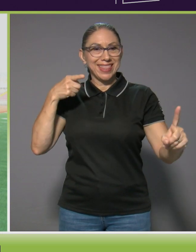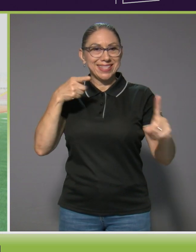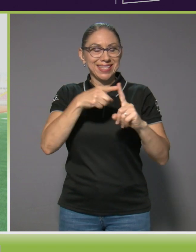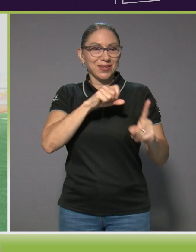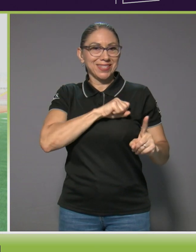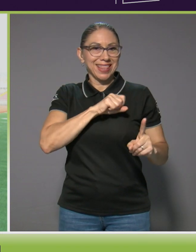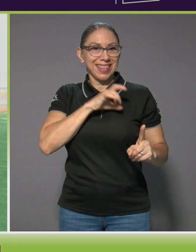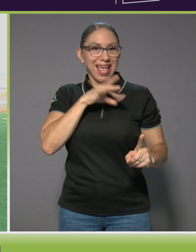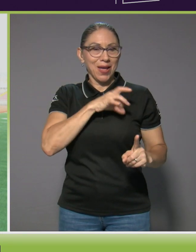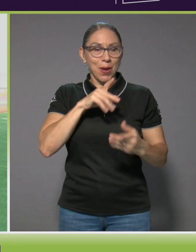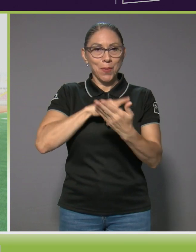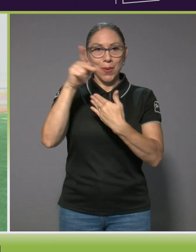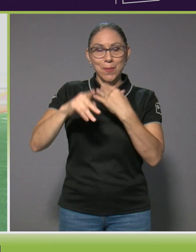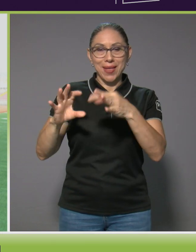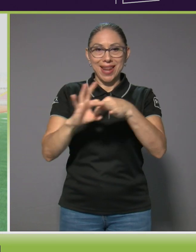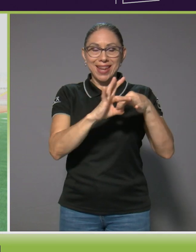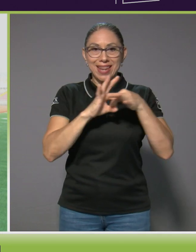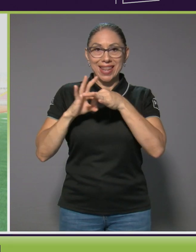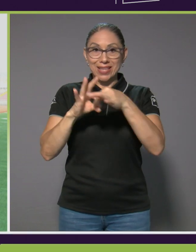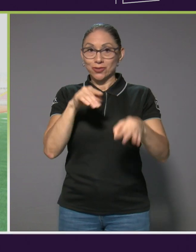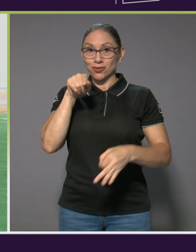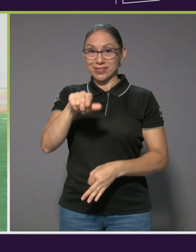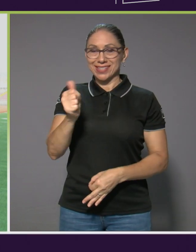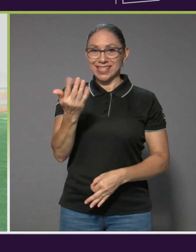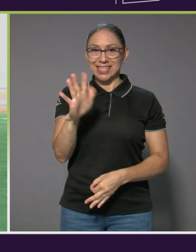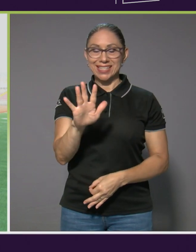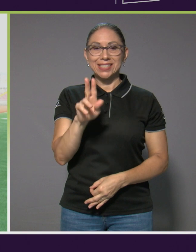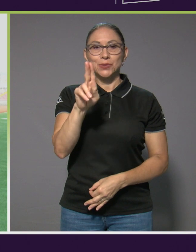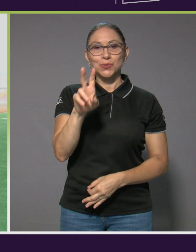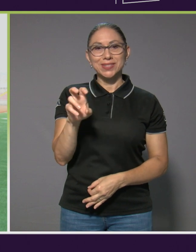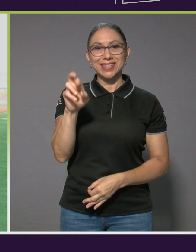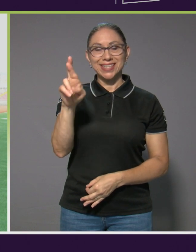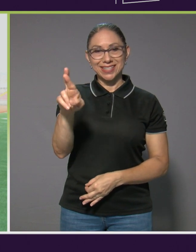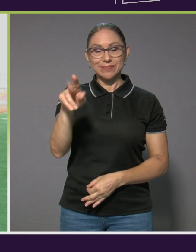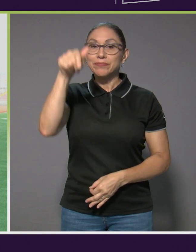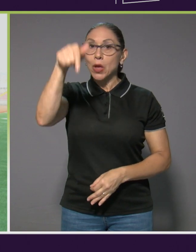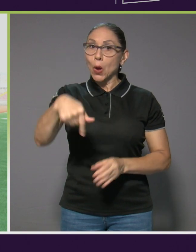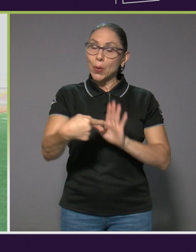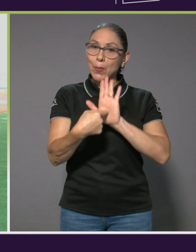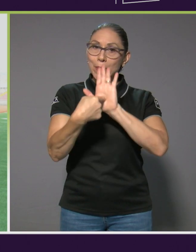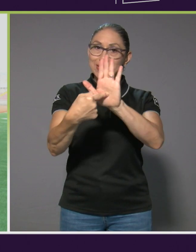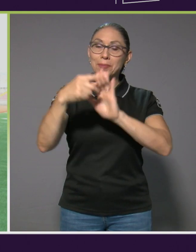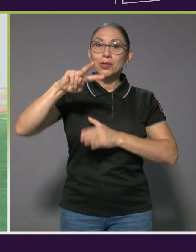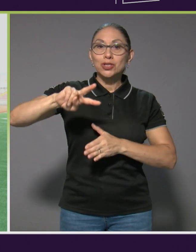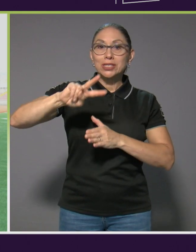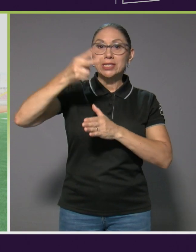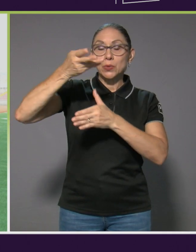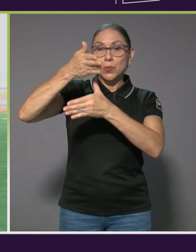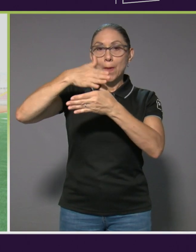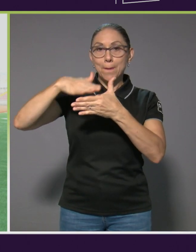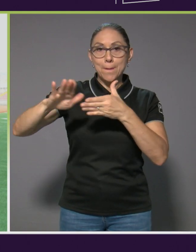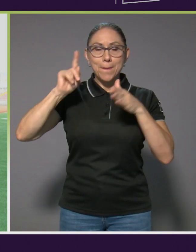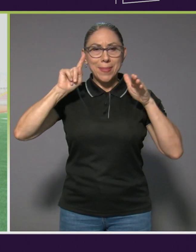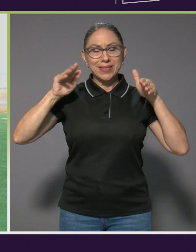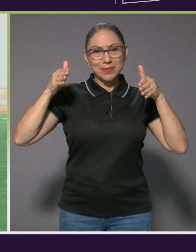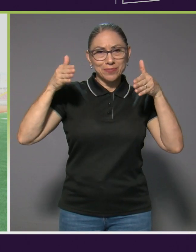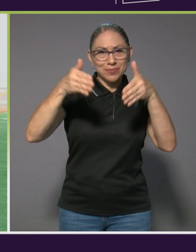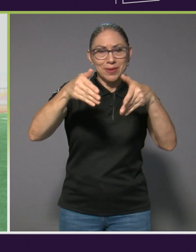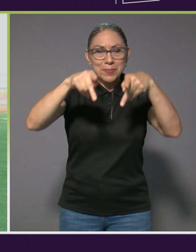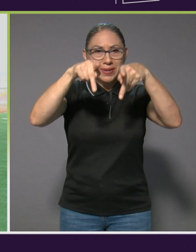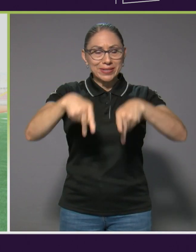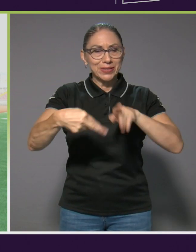del programa Nexos, producción de 15 UCR. Hoy le presentamos el segundo capítulo dedicado a nuestros